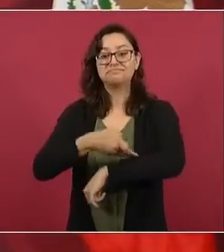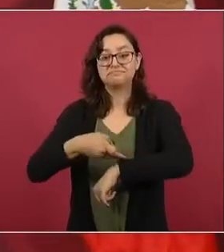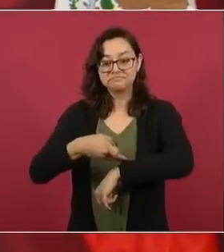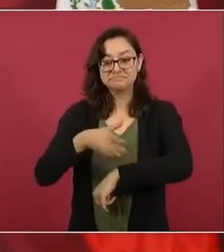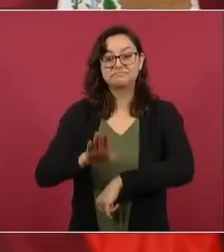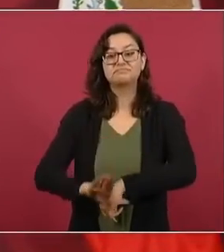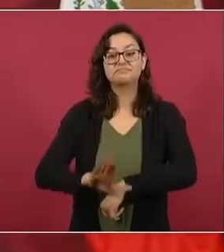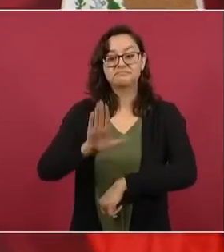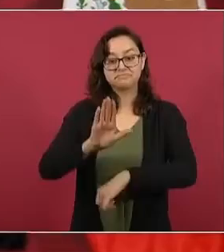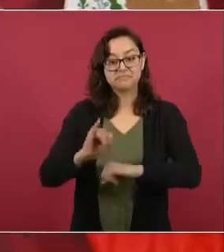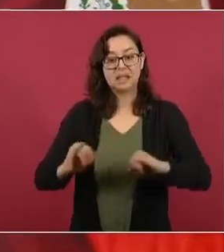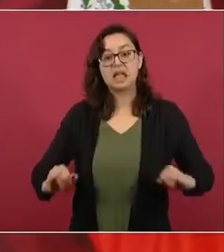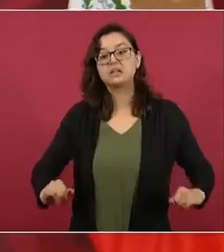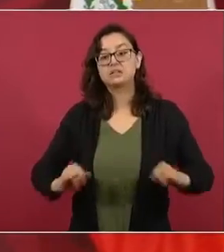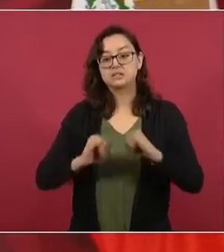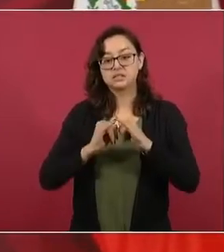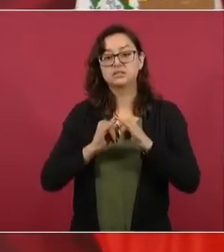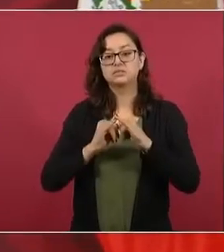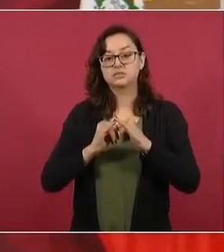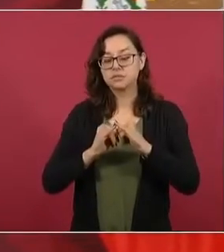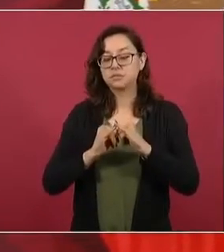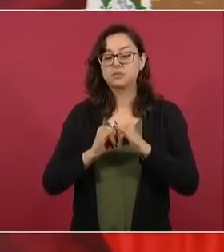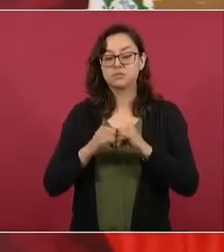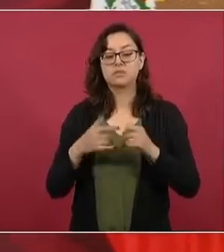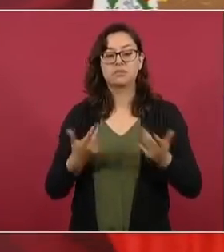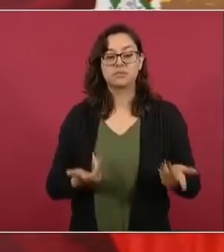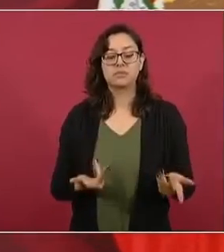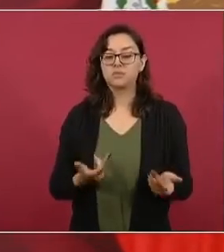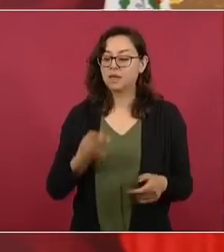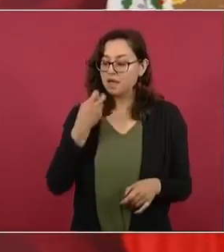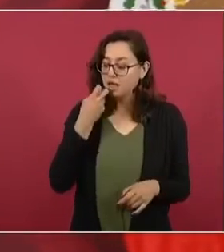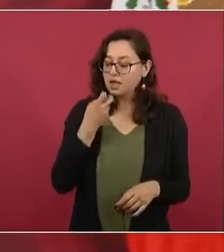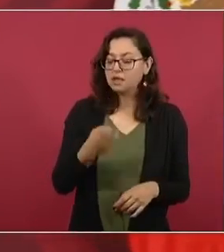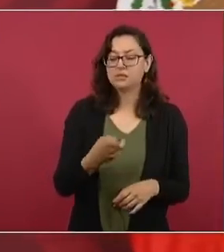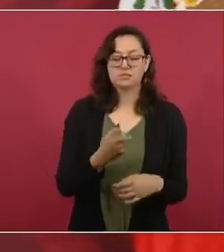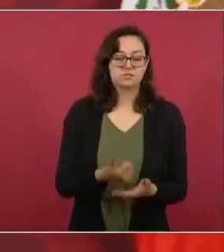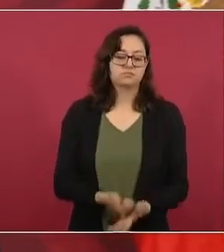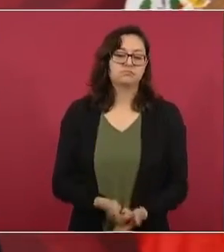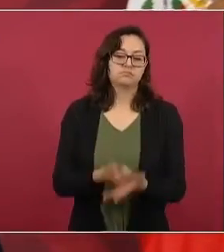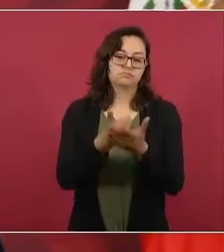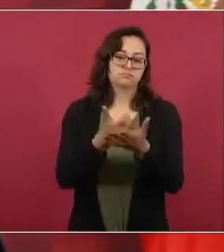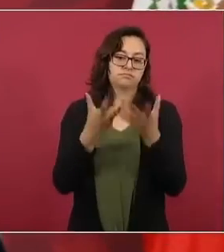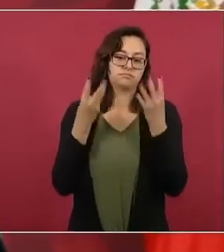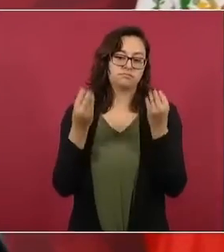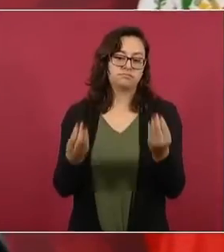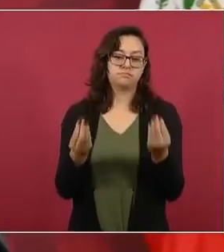Todo eso nos ayudó mucho.